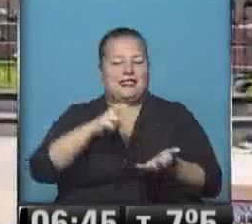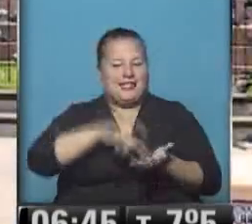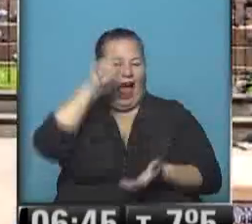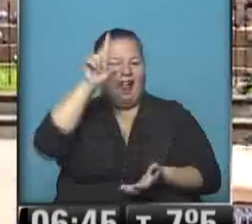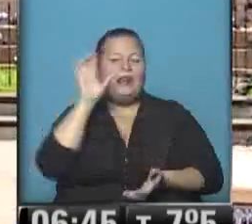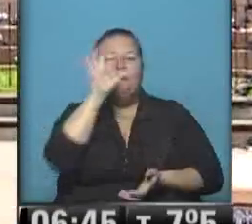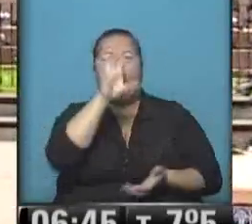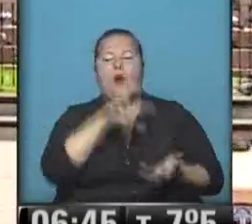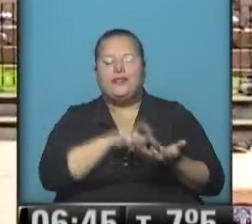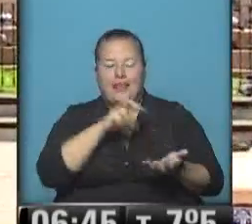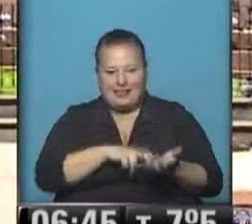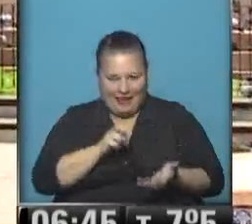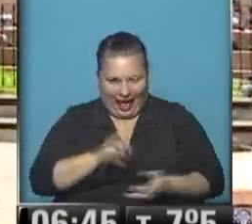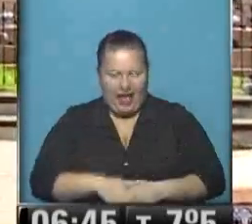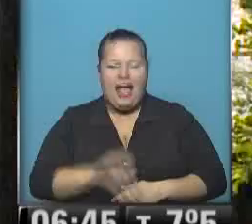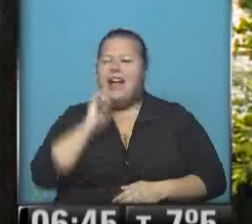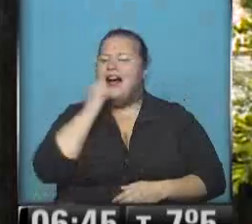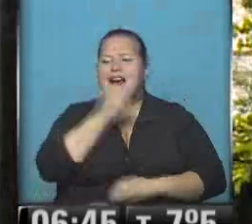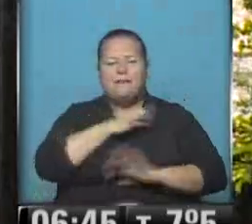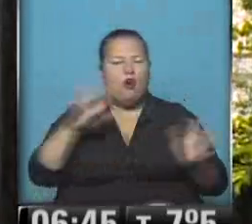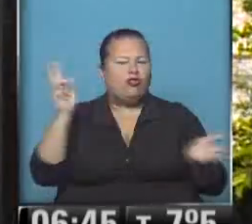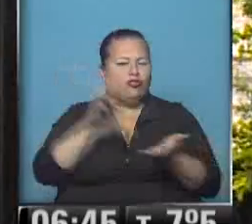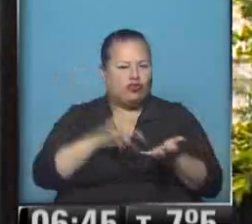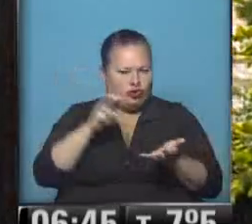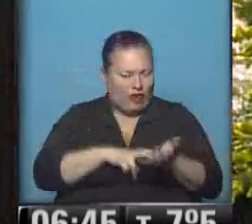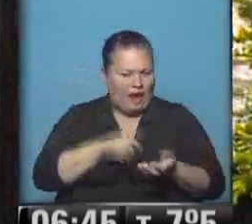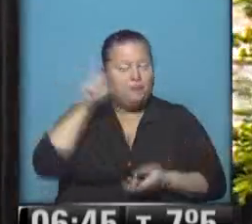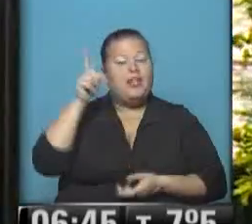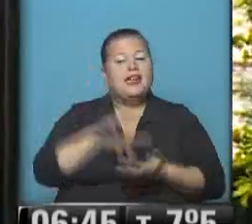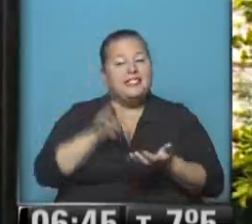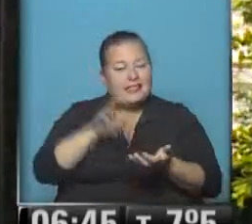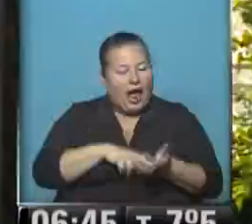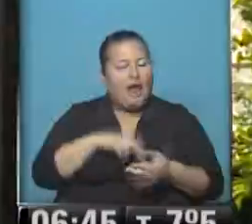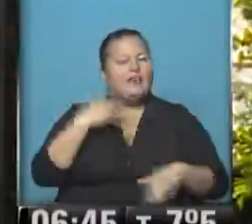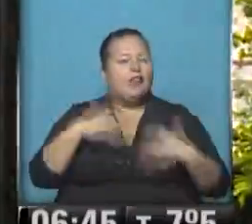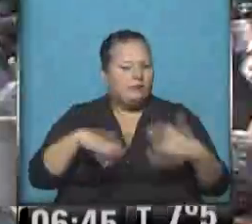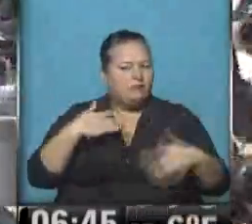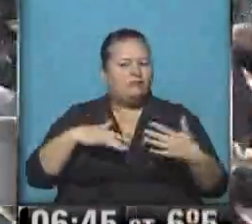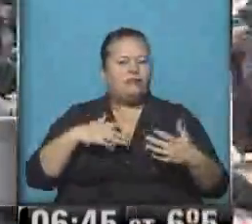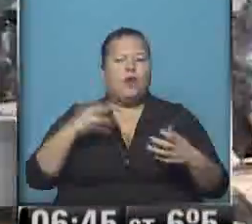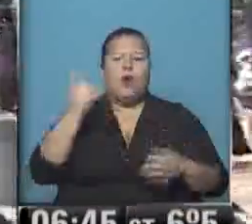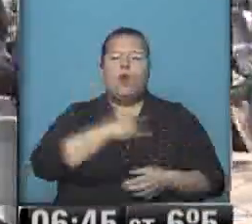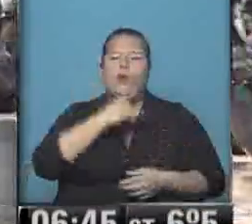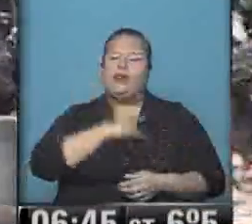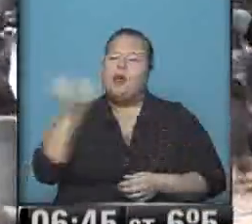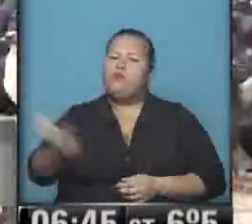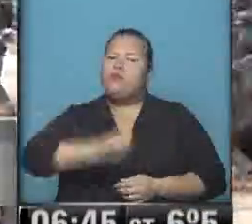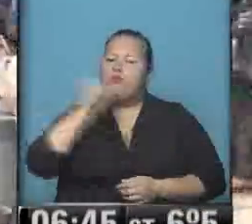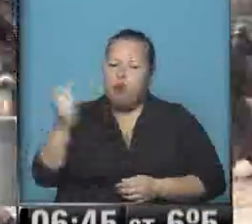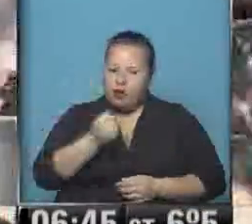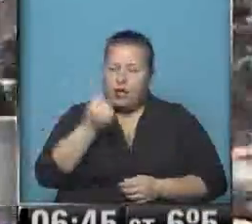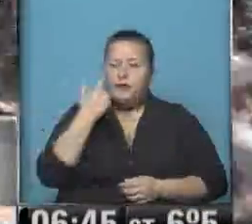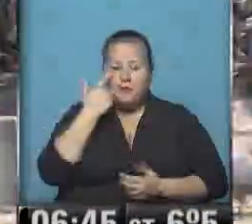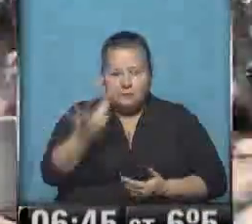de la provincia de Salta. ¡Qué hermosa Salta! En Salta hay una importantísima universidad, ¿eh? ¡Ay,